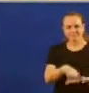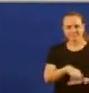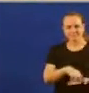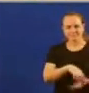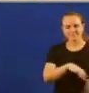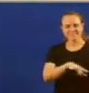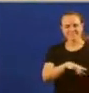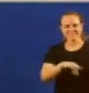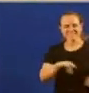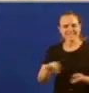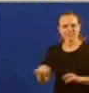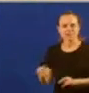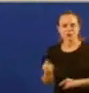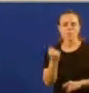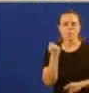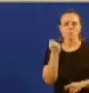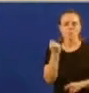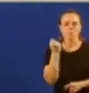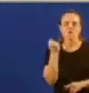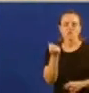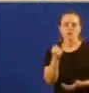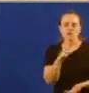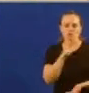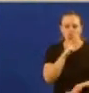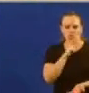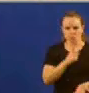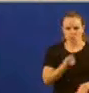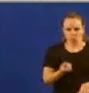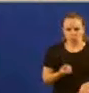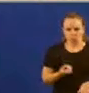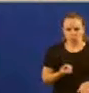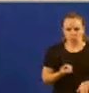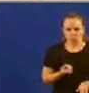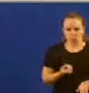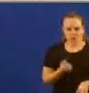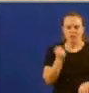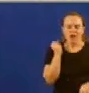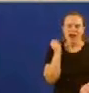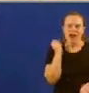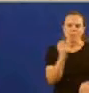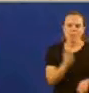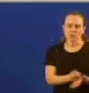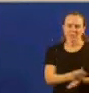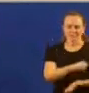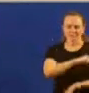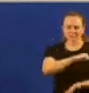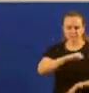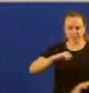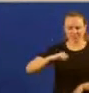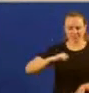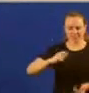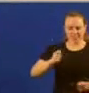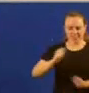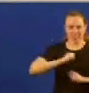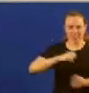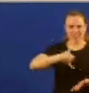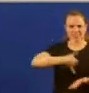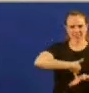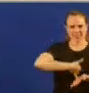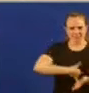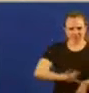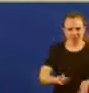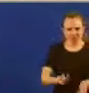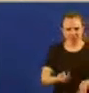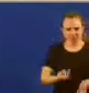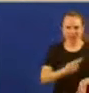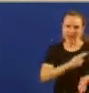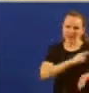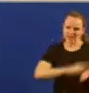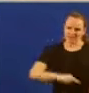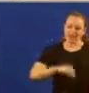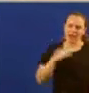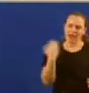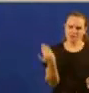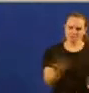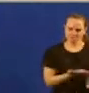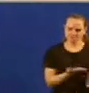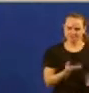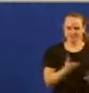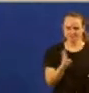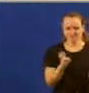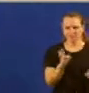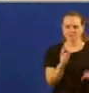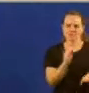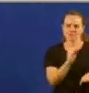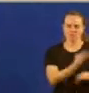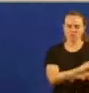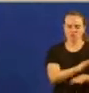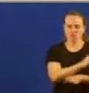territorial do poder. Cunha aposta independentista que nos debilita como conxunto e prexudica notablemente a Galicia en termos financieros,